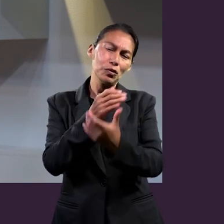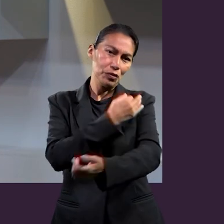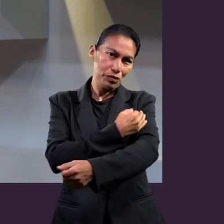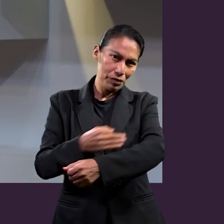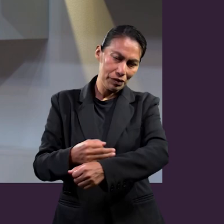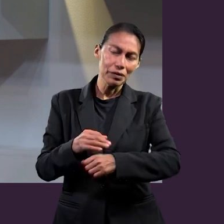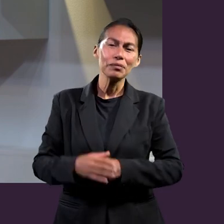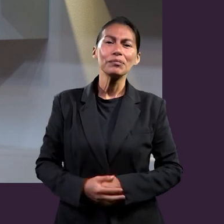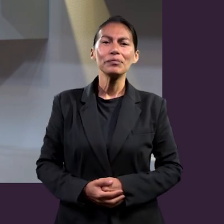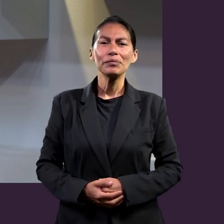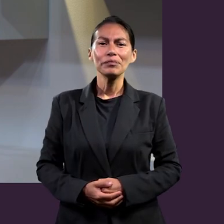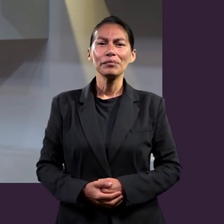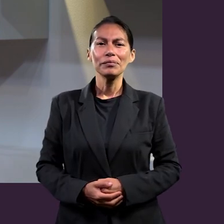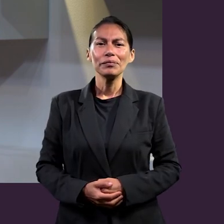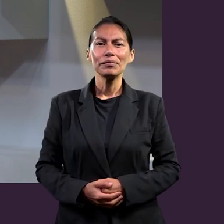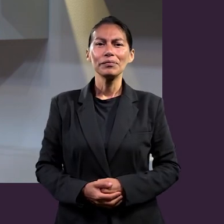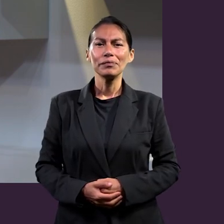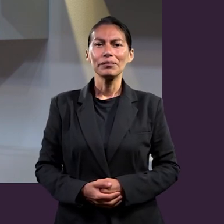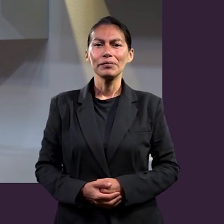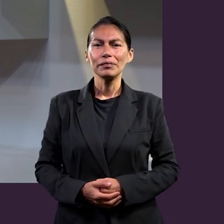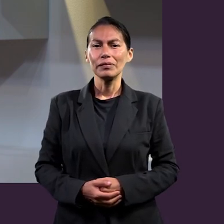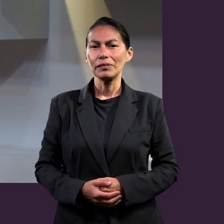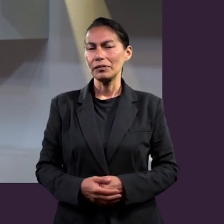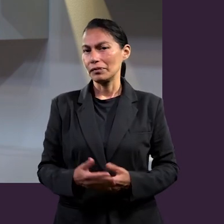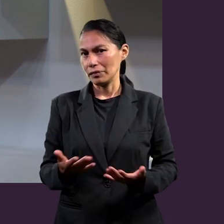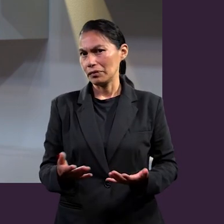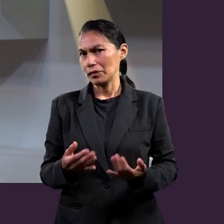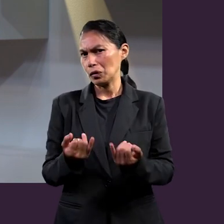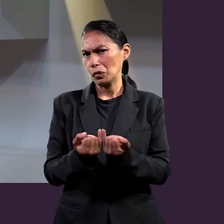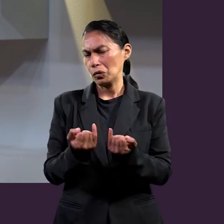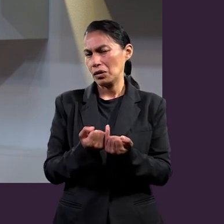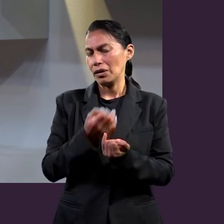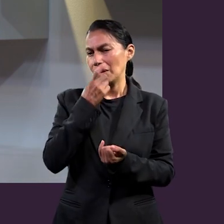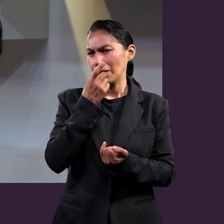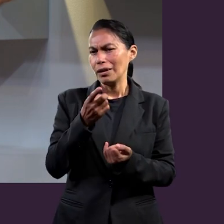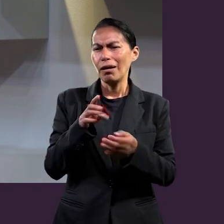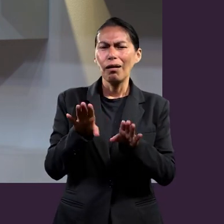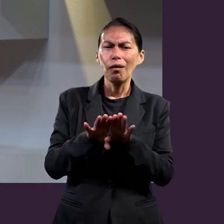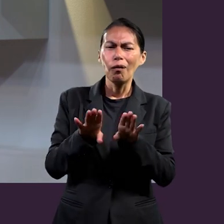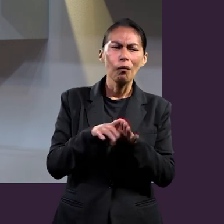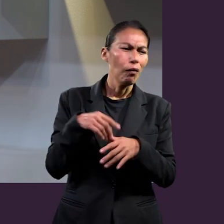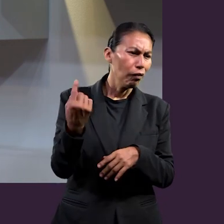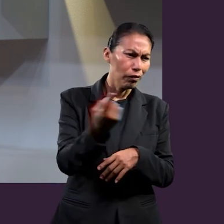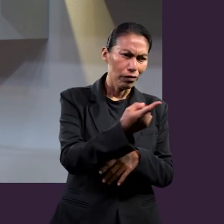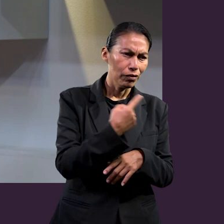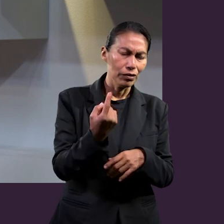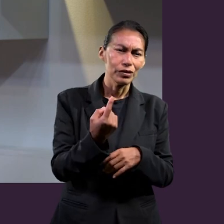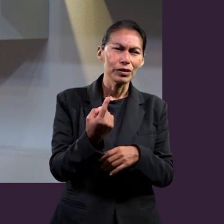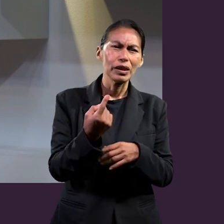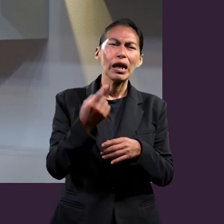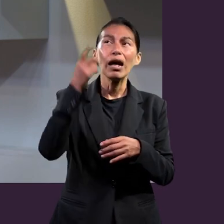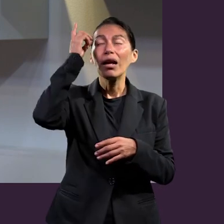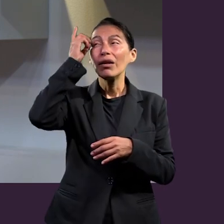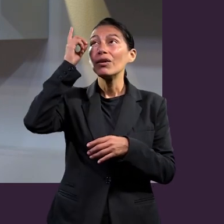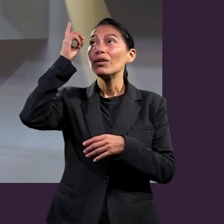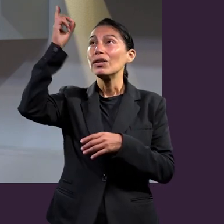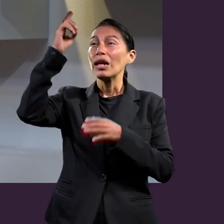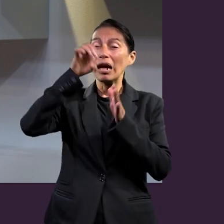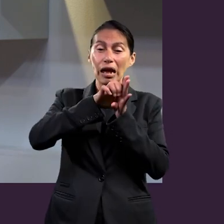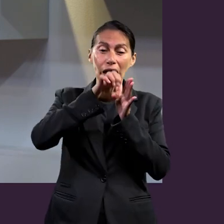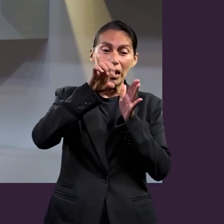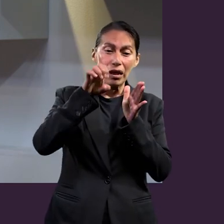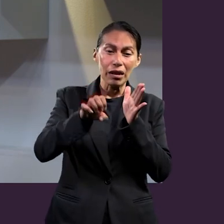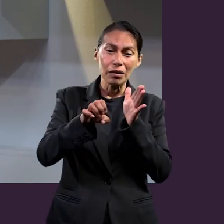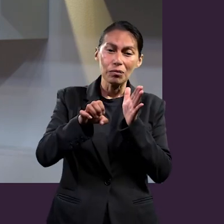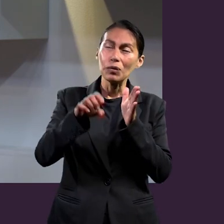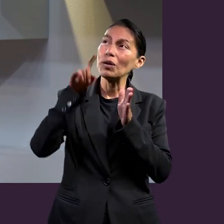la unidad del contexto en el que habla el libro. Y también un elemento importante que ya sería para todos, ¿qué ejemplo nos da Cristo en lo